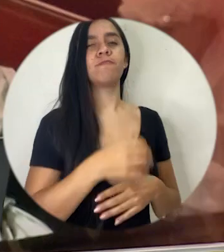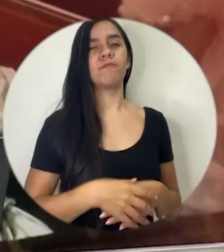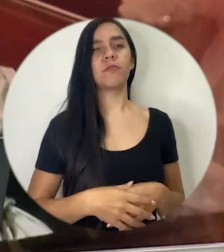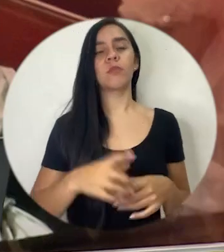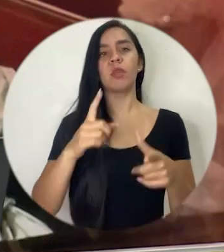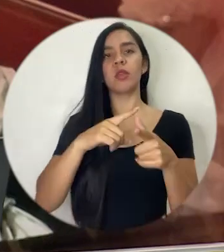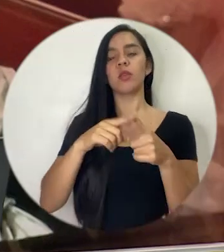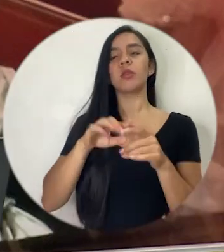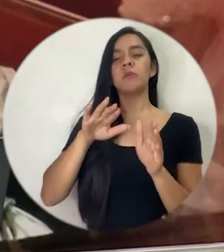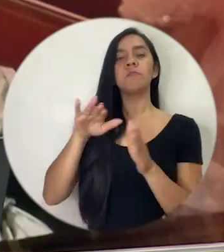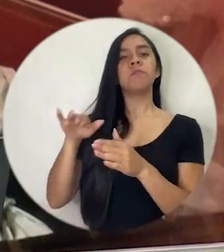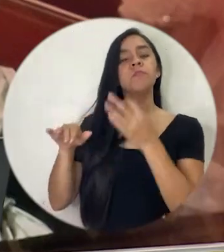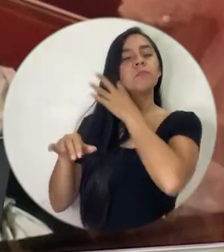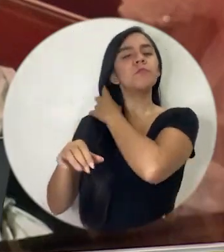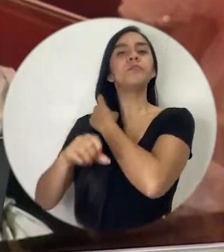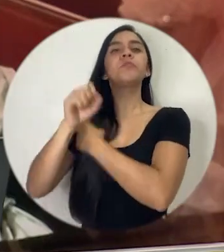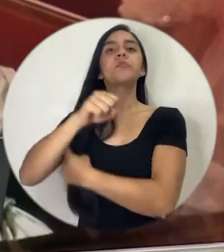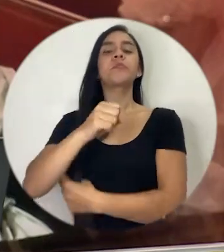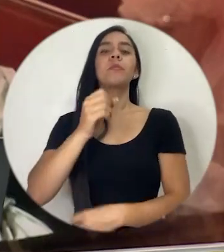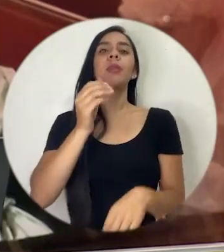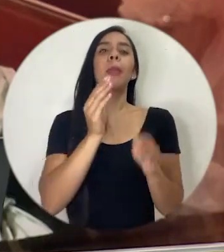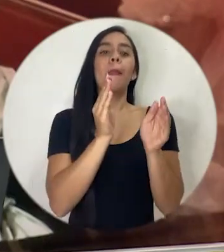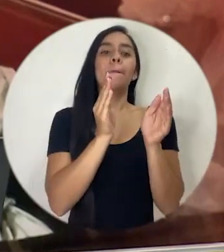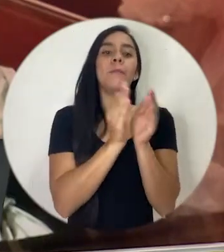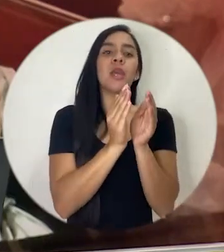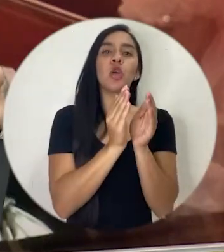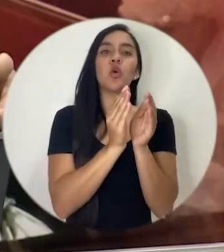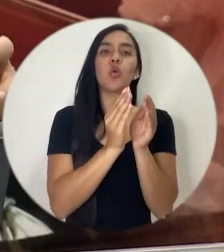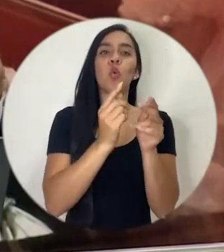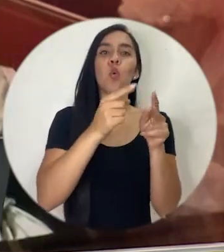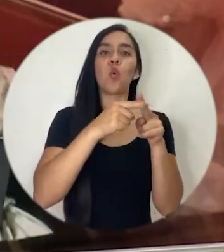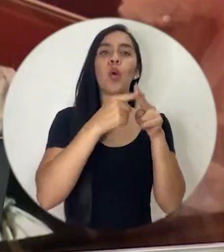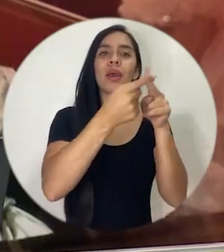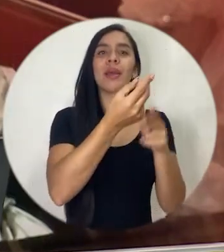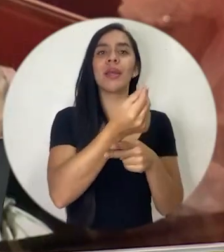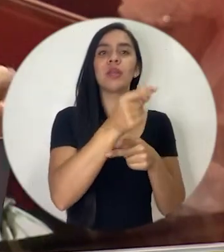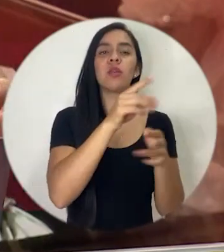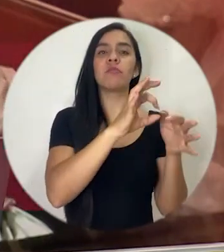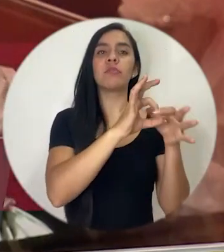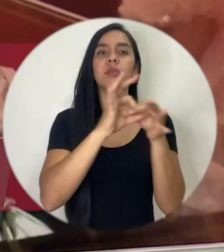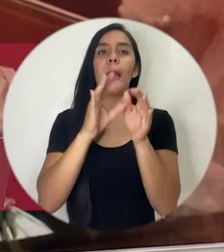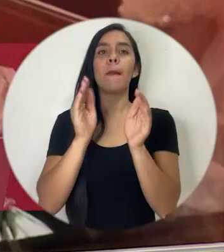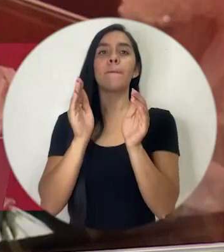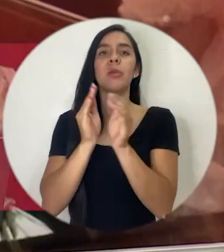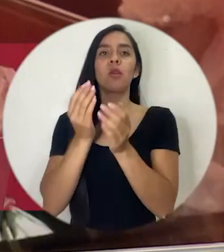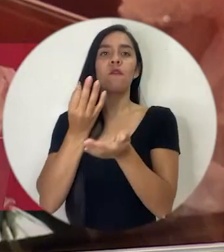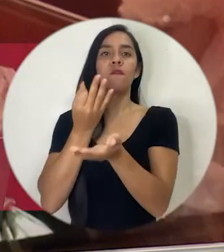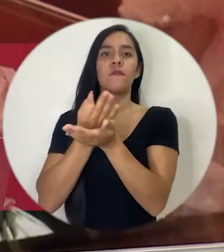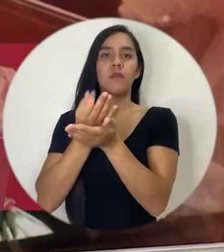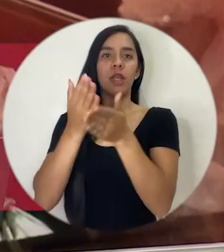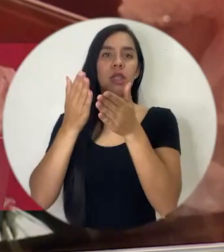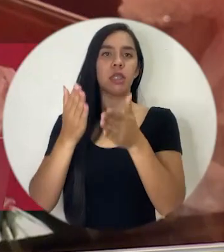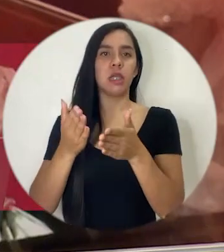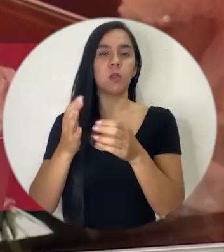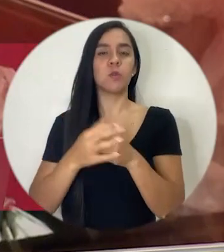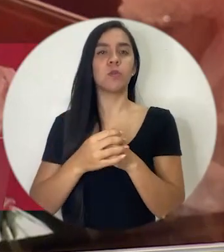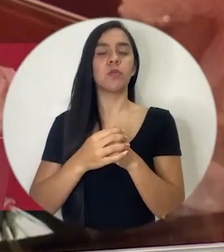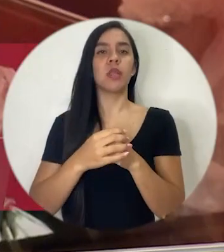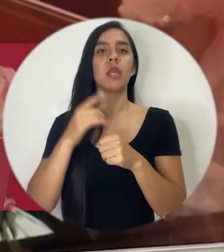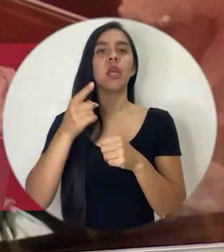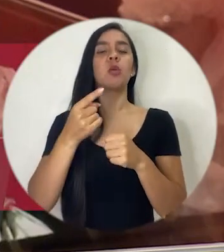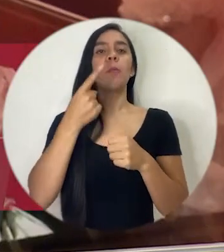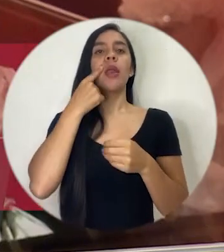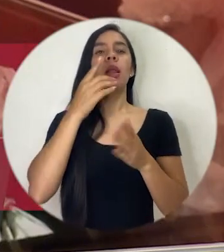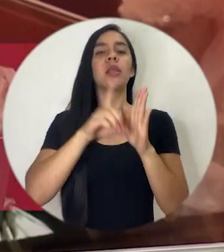asociado al concepto de microfinancieras y tiene que ver con el desarrollo de créditos productivos